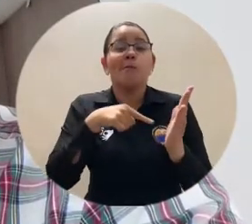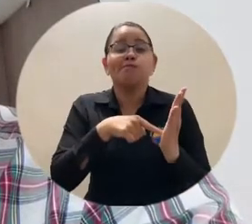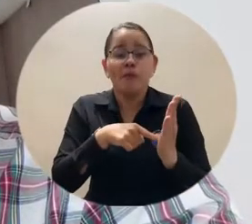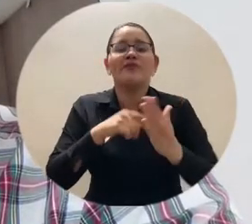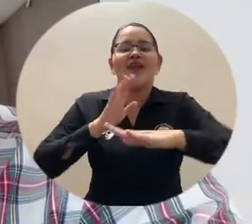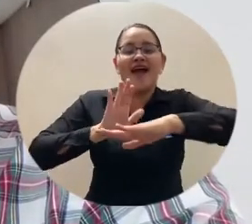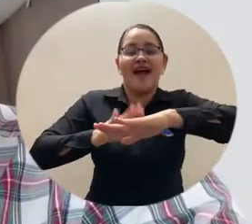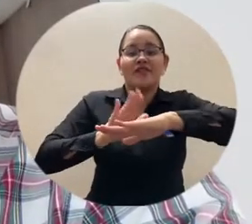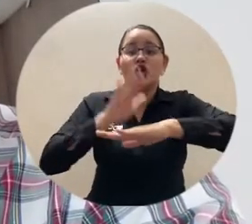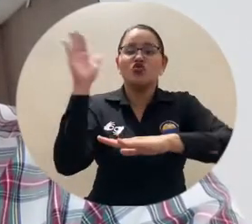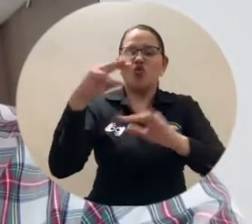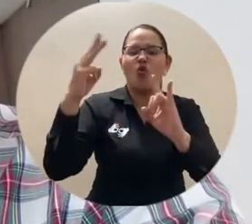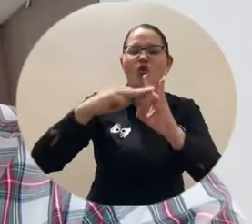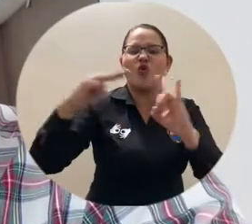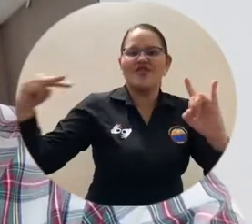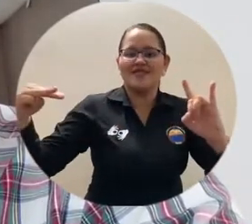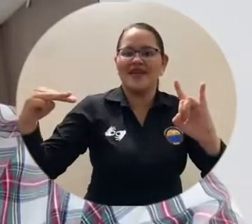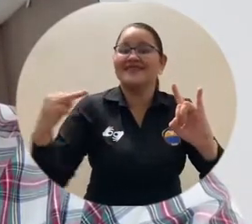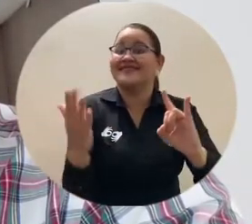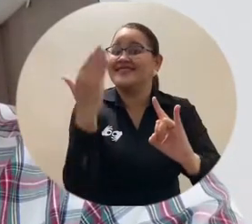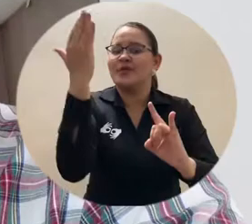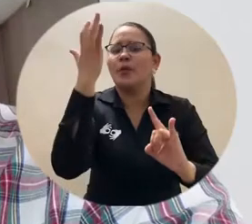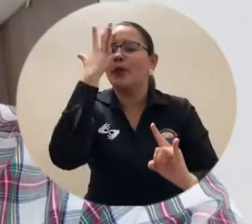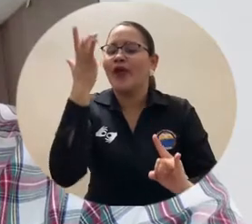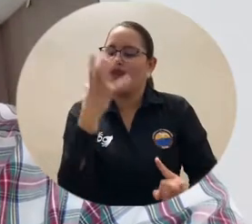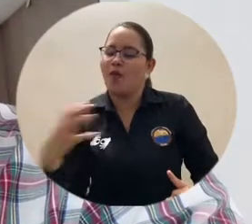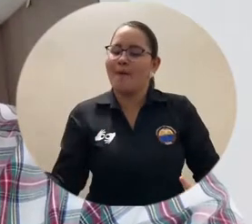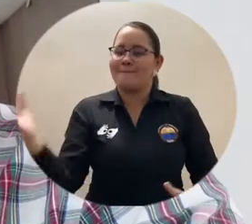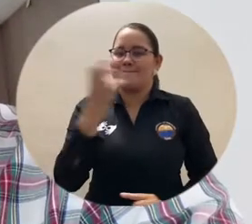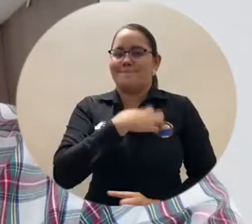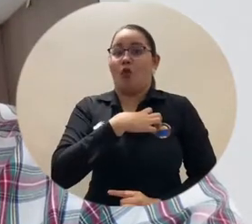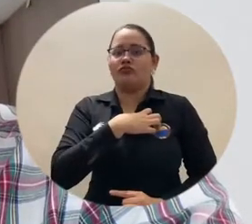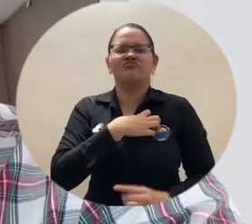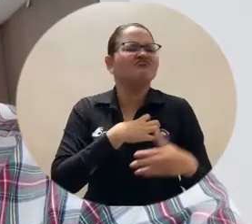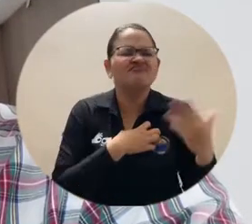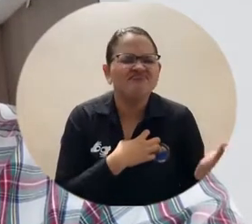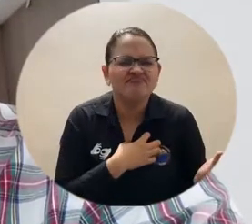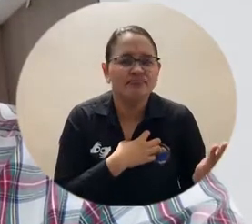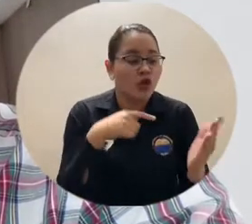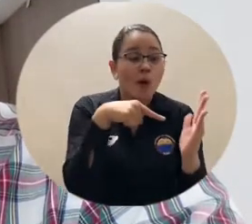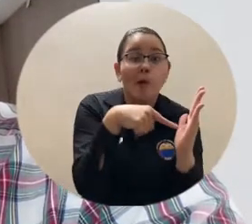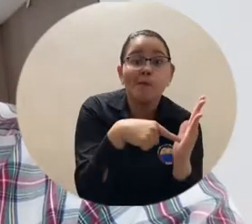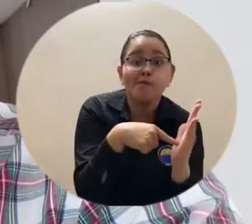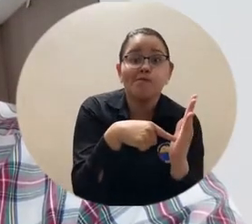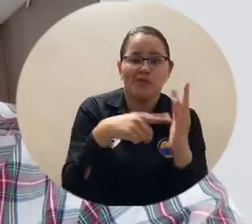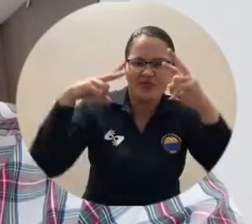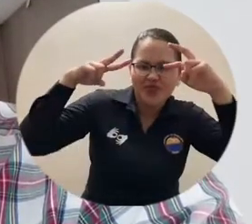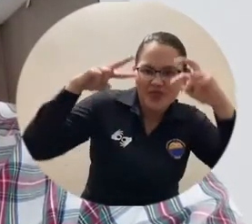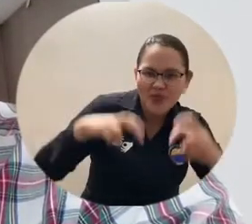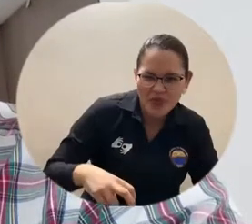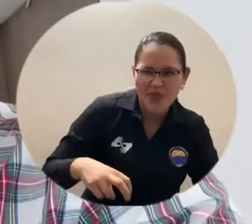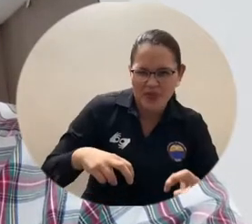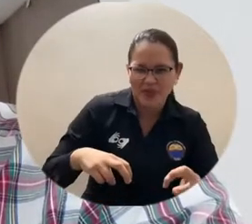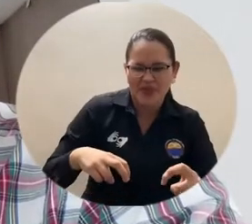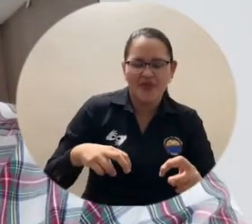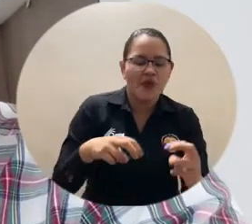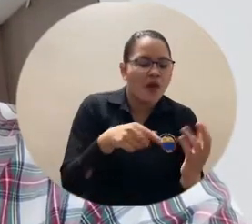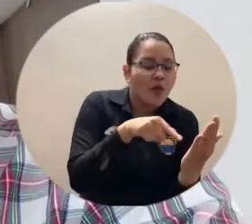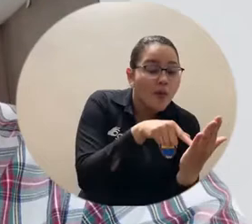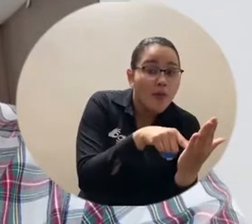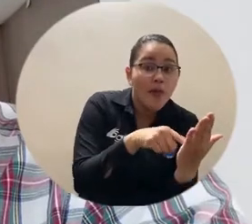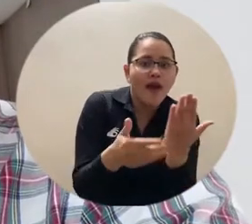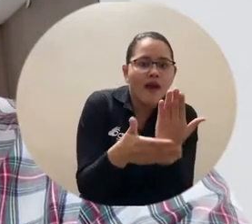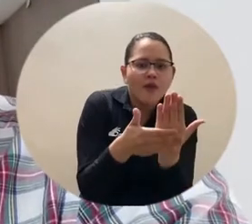institución gana porque ese artículo o esa investigación que se realizó desde la Universidad del Magdalena